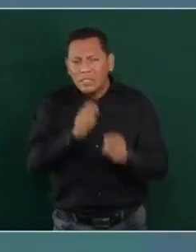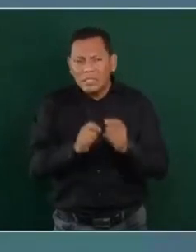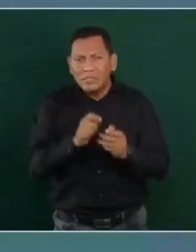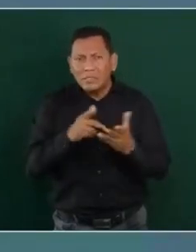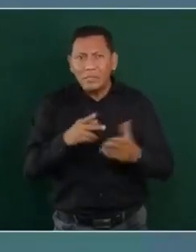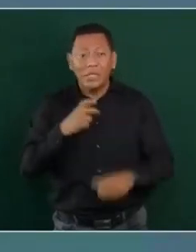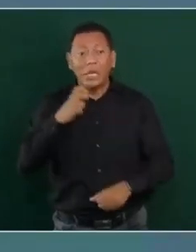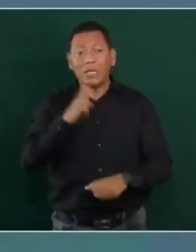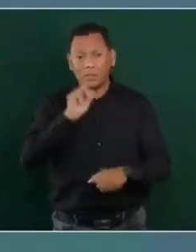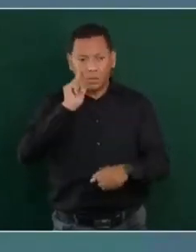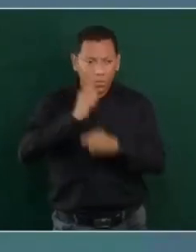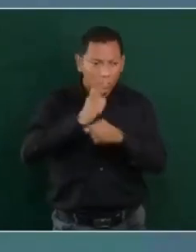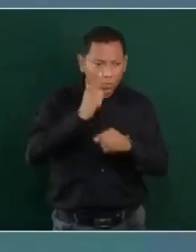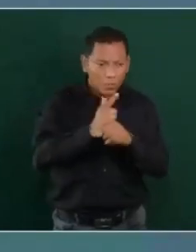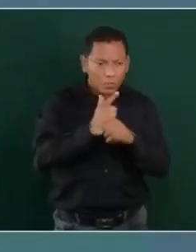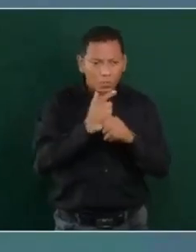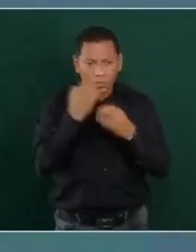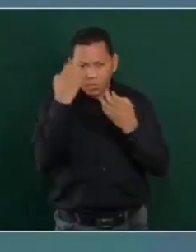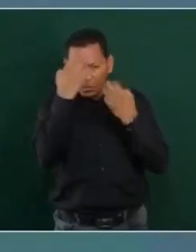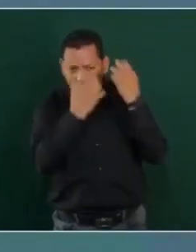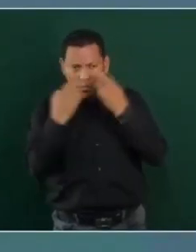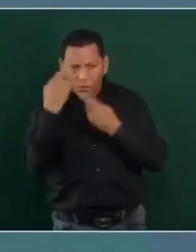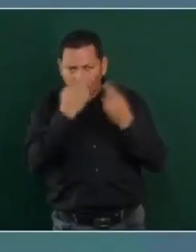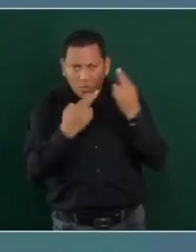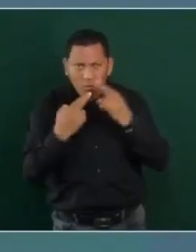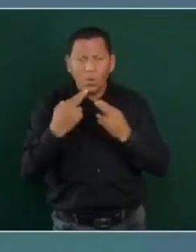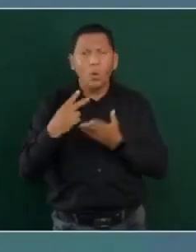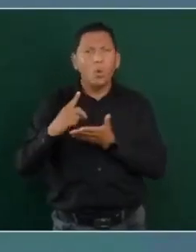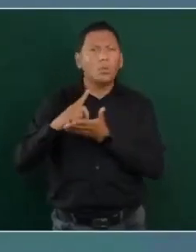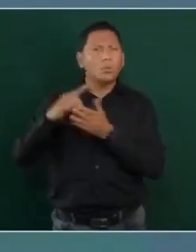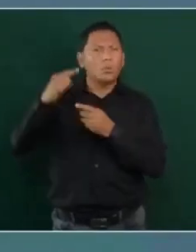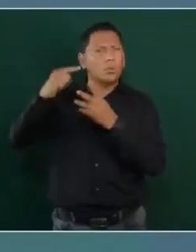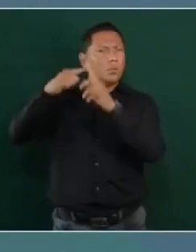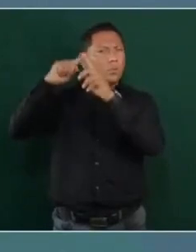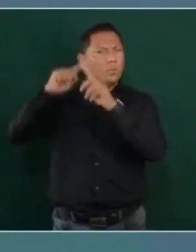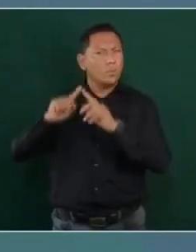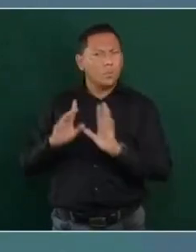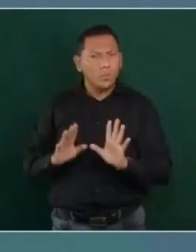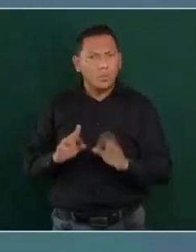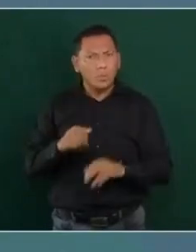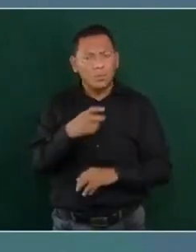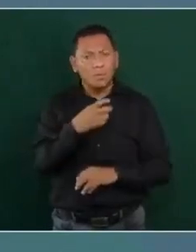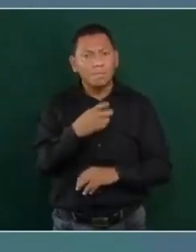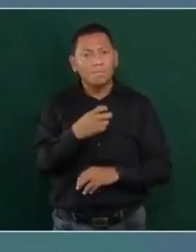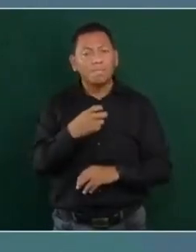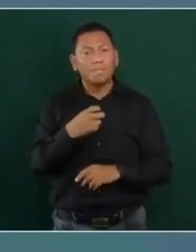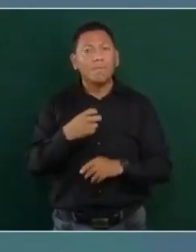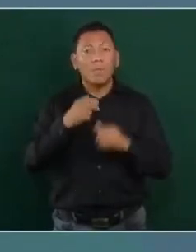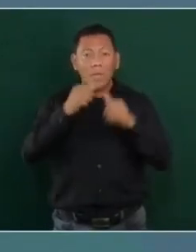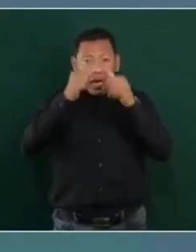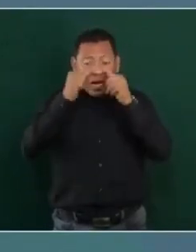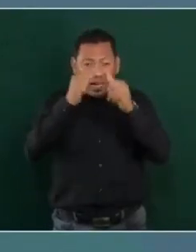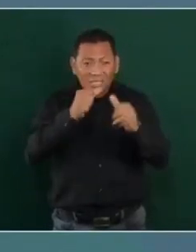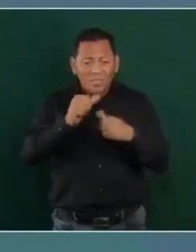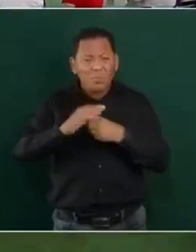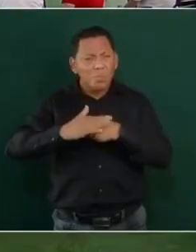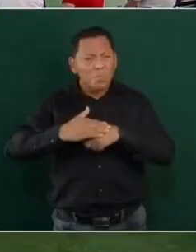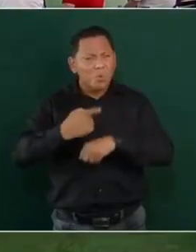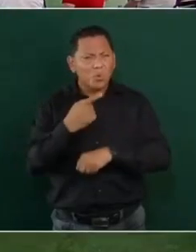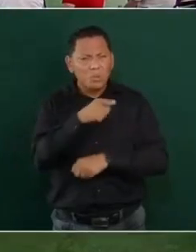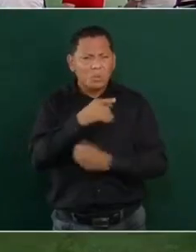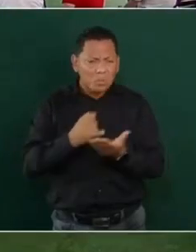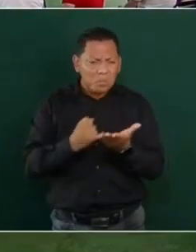o ninguna droga, atender las causas.